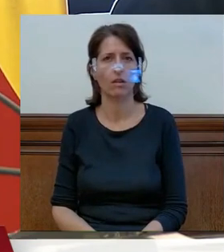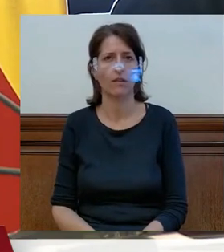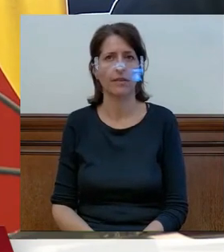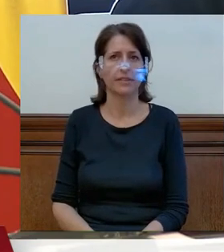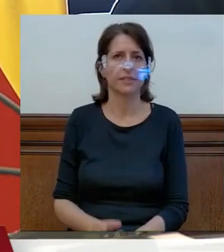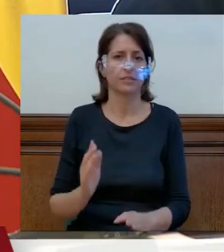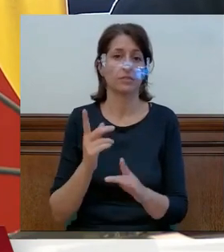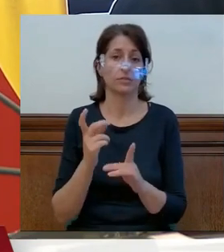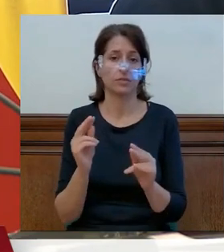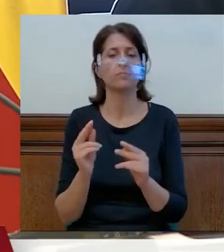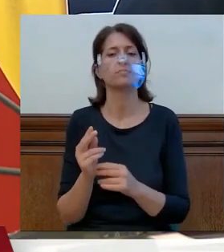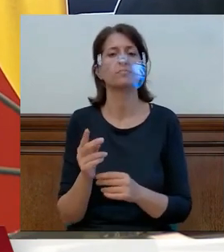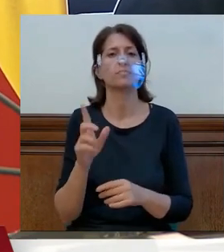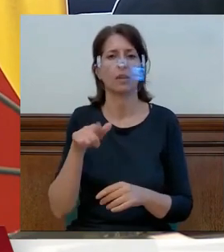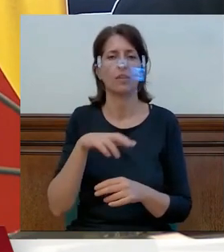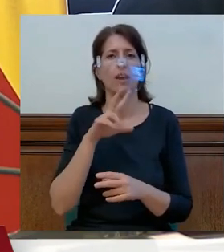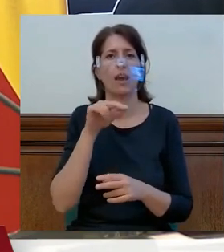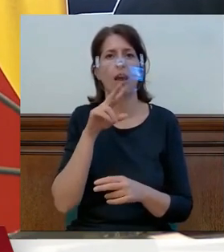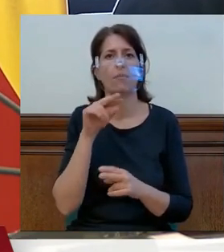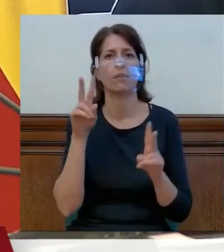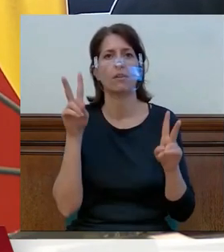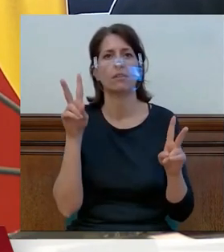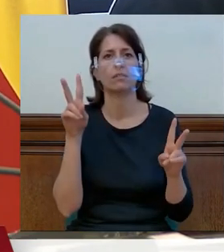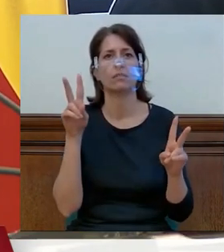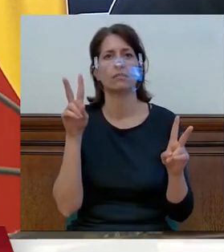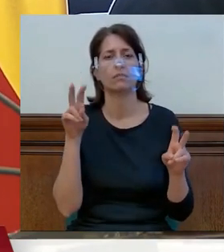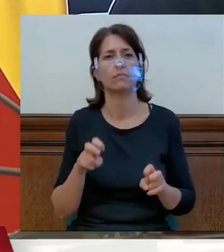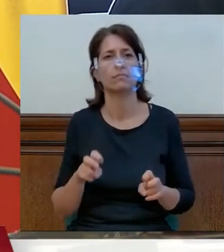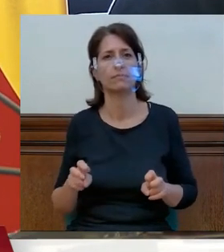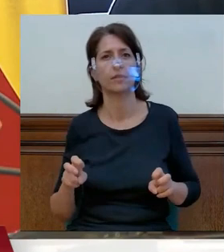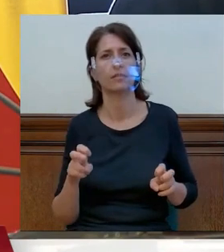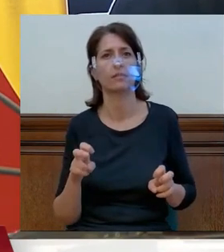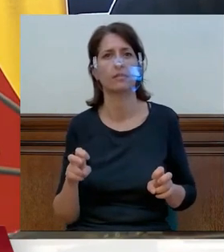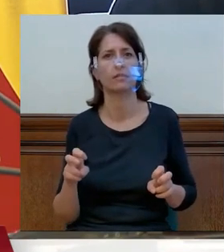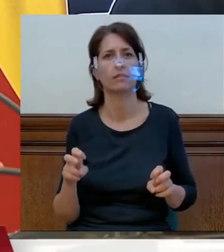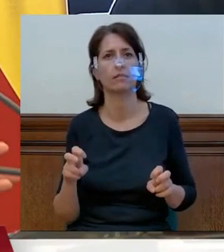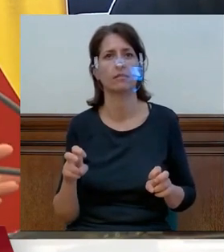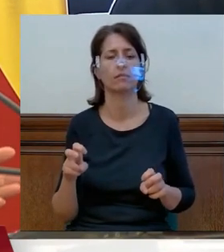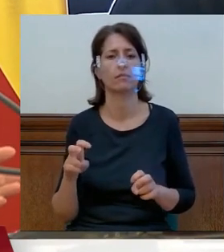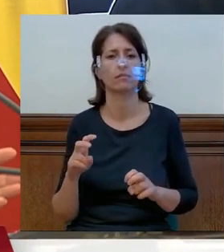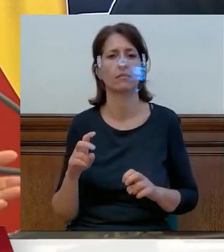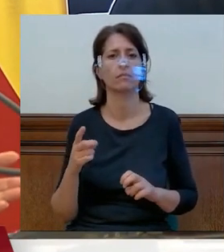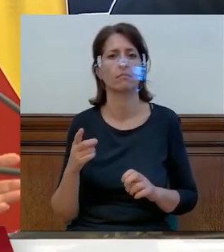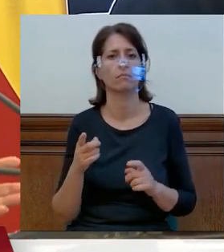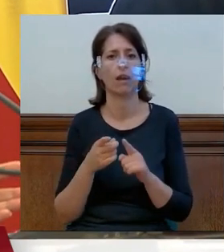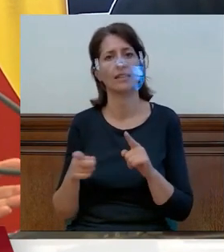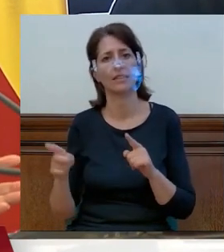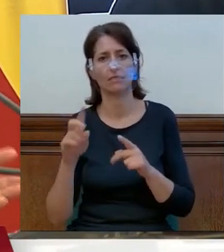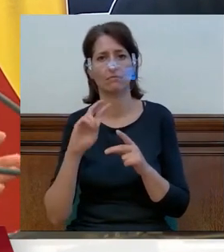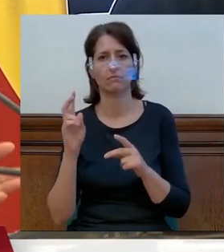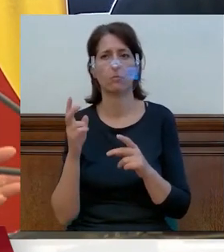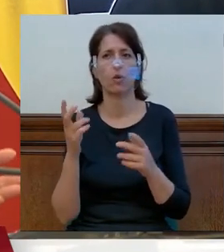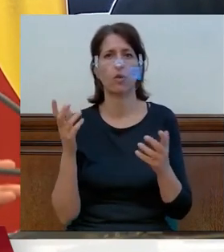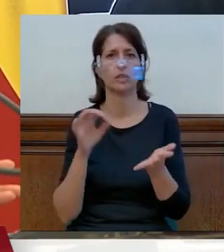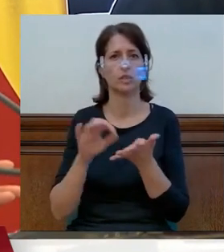¿Habla usted también de que también tenemos como alternativa a los centros de urgencias, a los